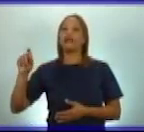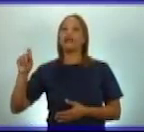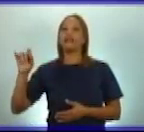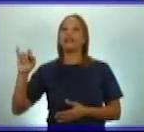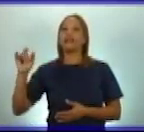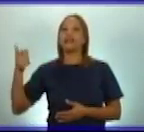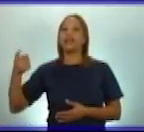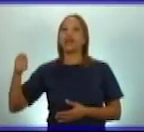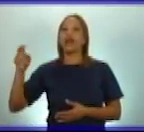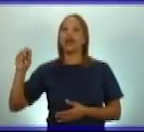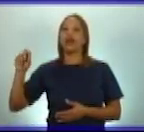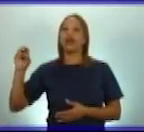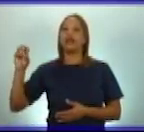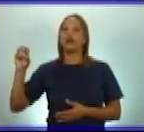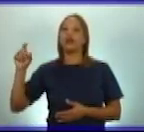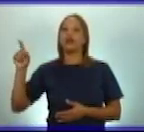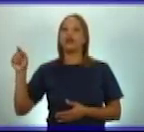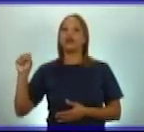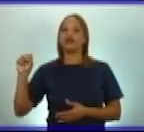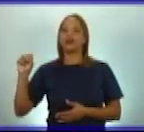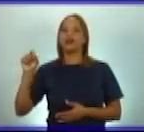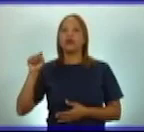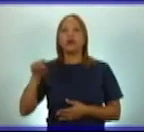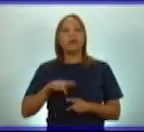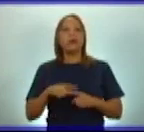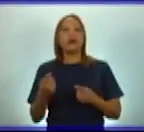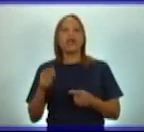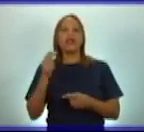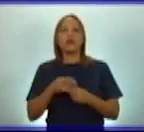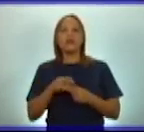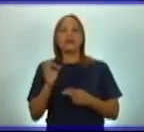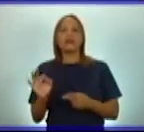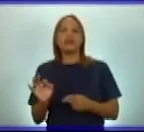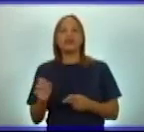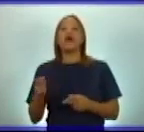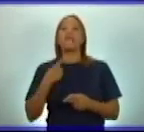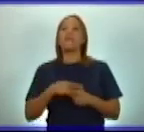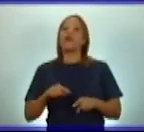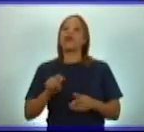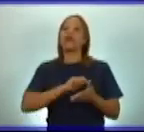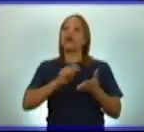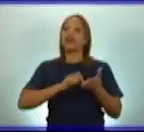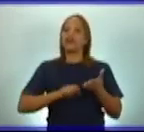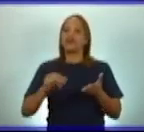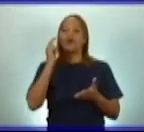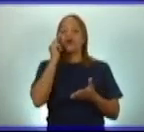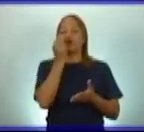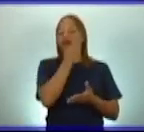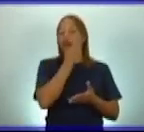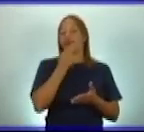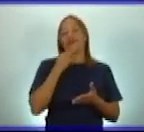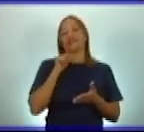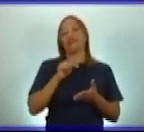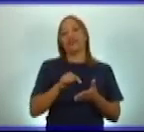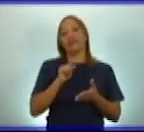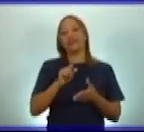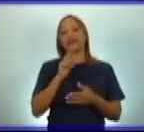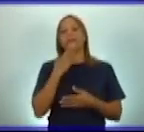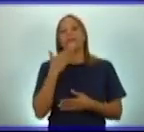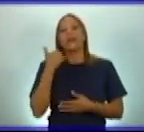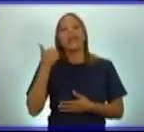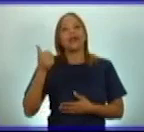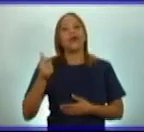Porque contienen páginas escritas por José Martí, que es el mejor maestro que tenemos todos los